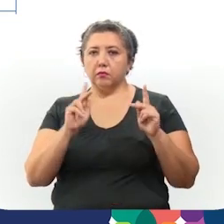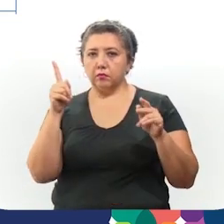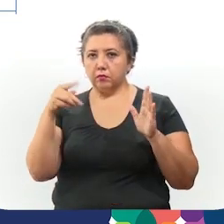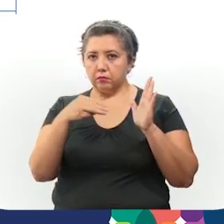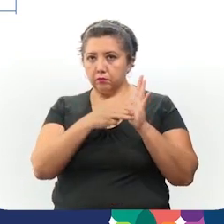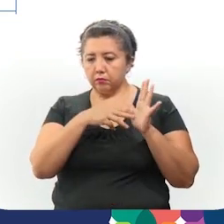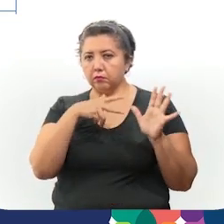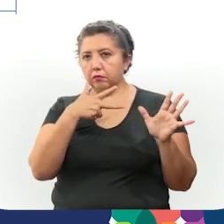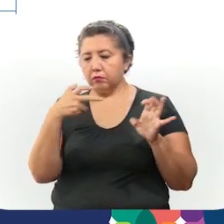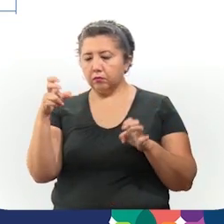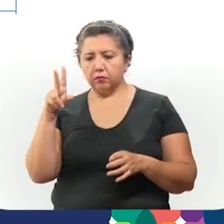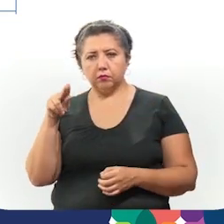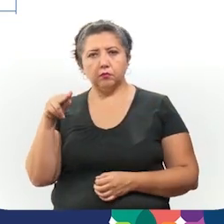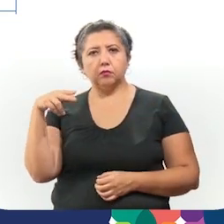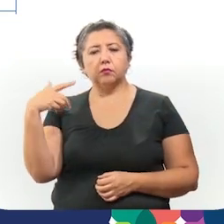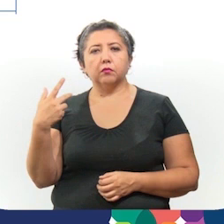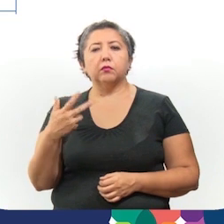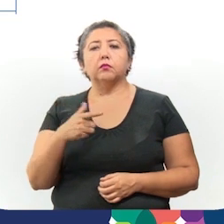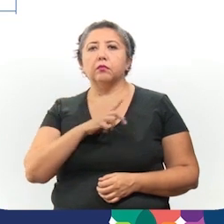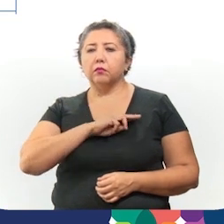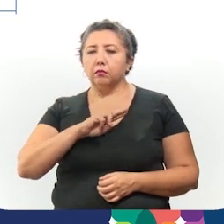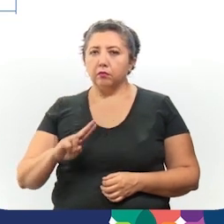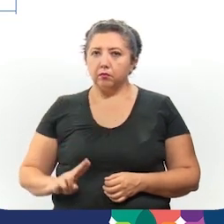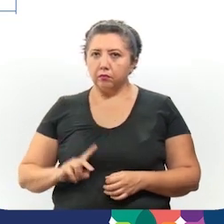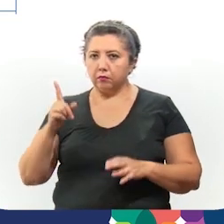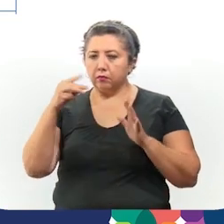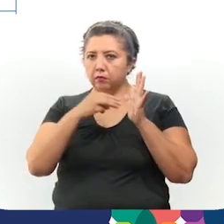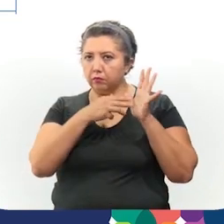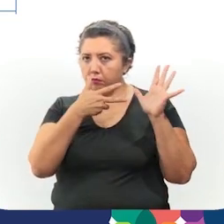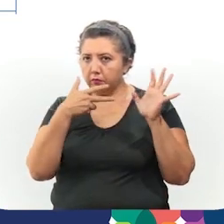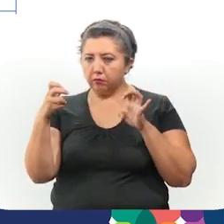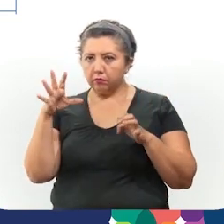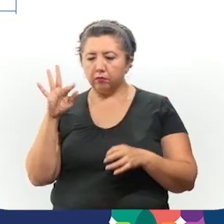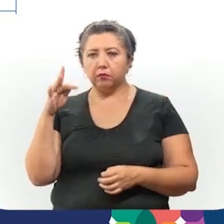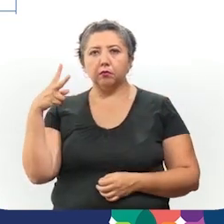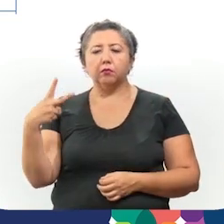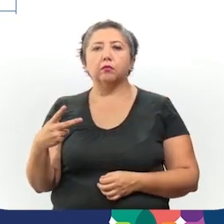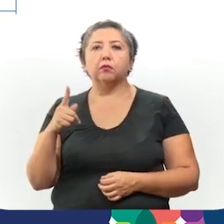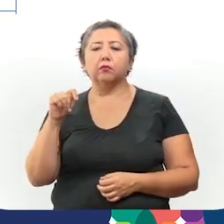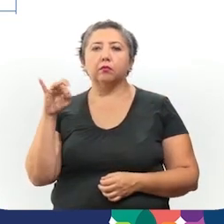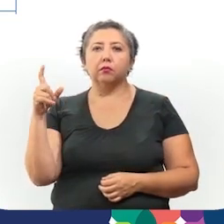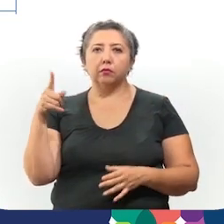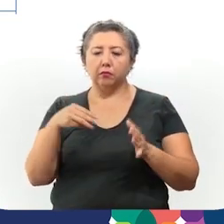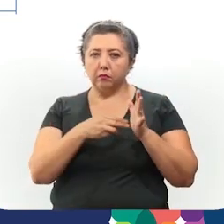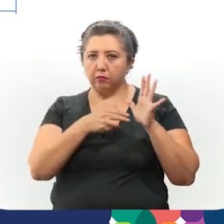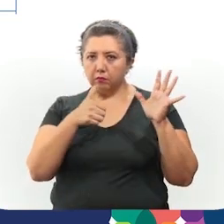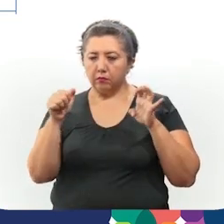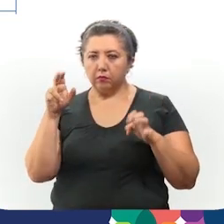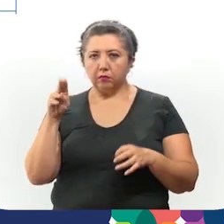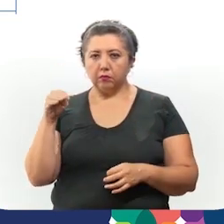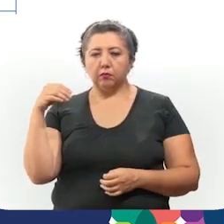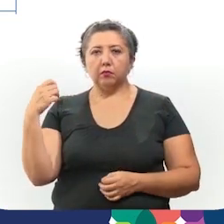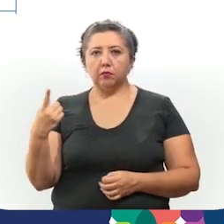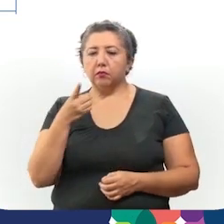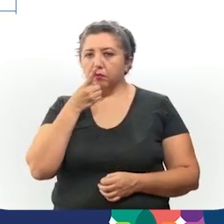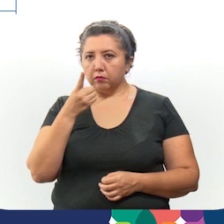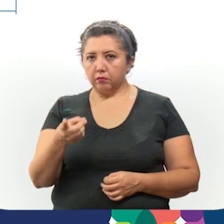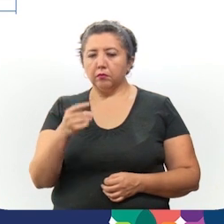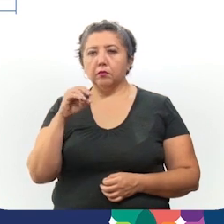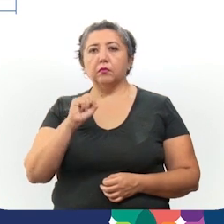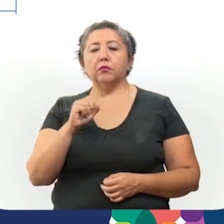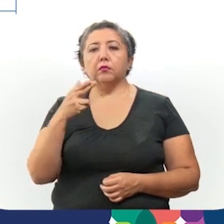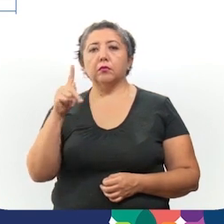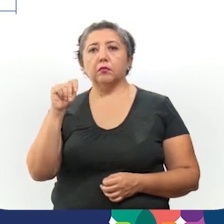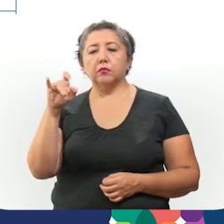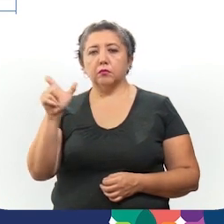.887, Humán, 1.842, Ticul, 1.692, Junucmá, 1.972,